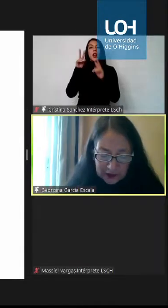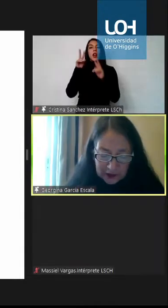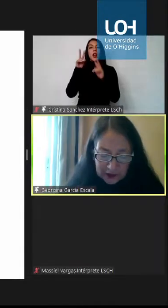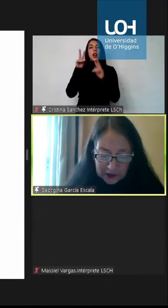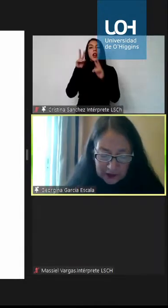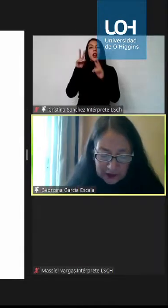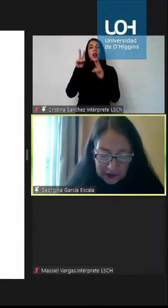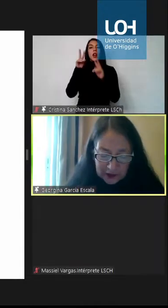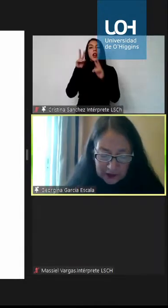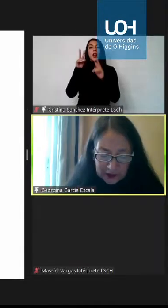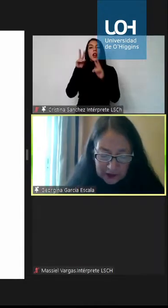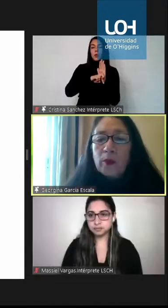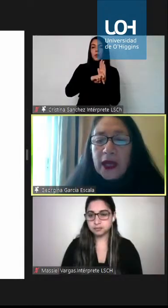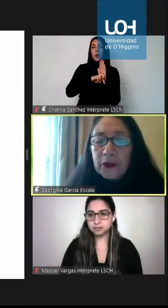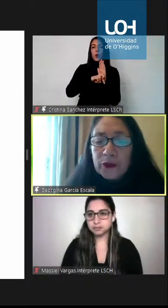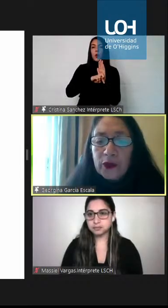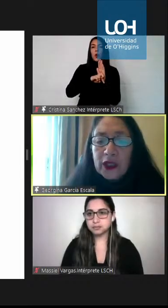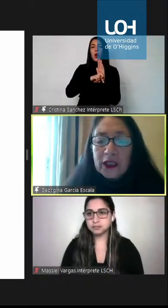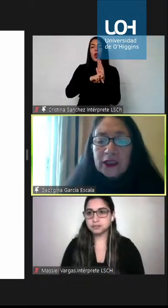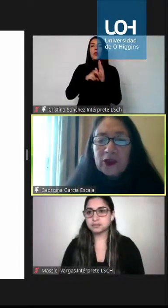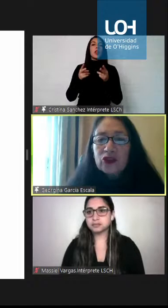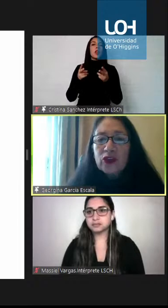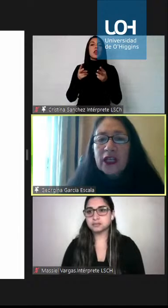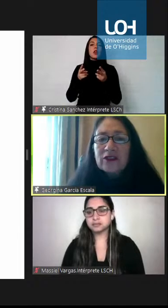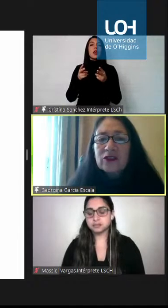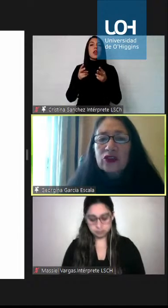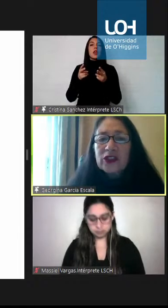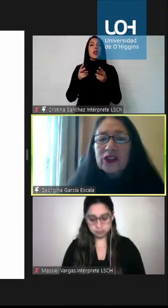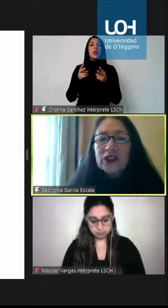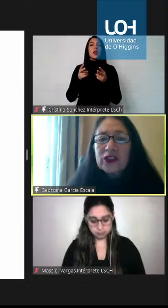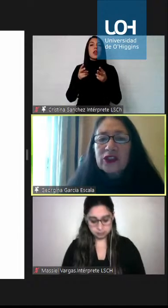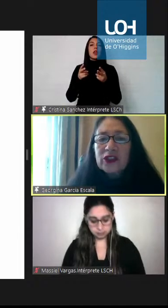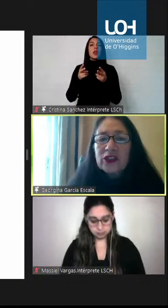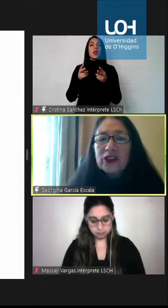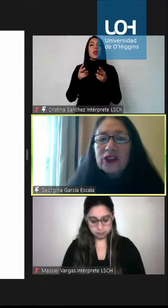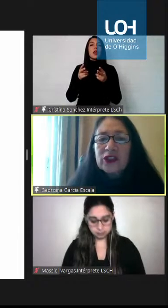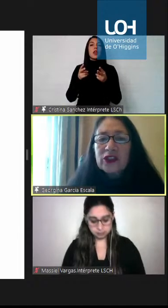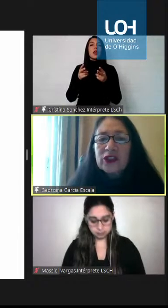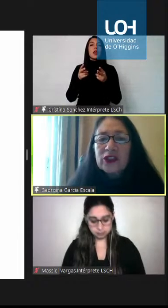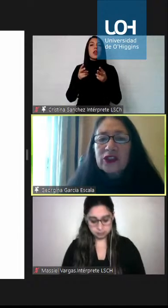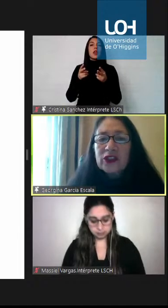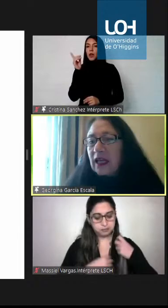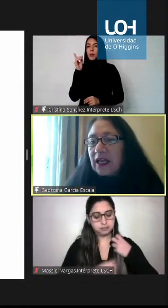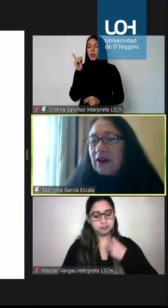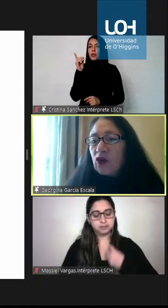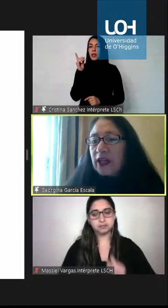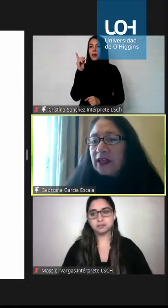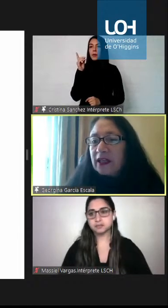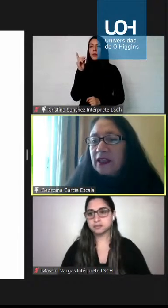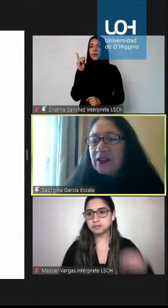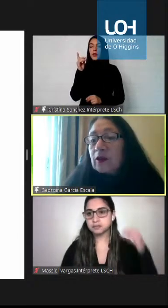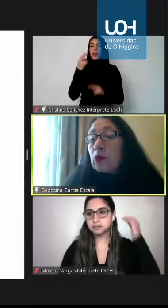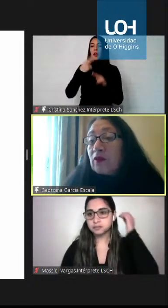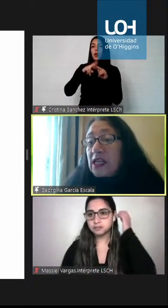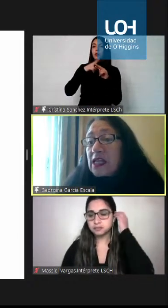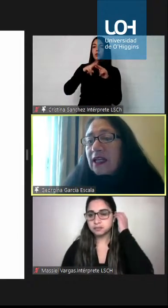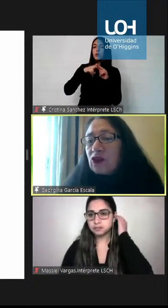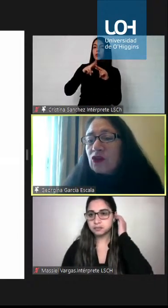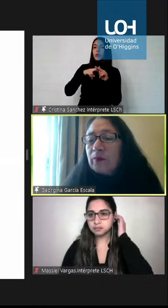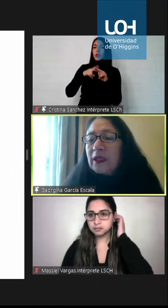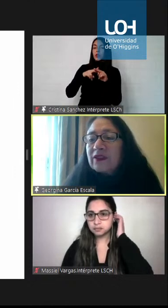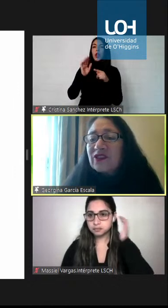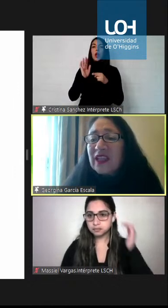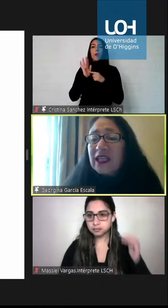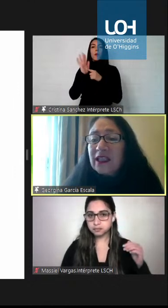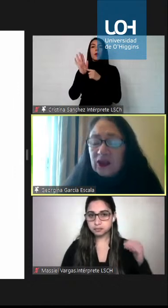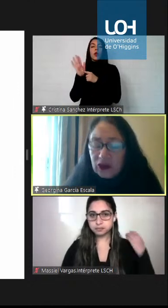de la Convención de Derecho Humano de Personas con Discapacidad que se elabora y se publica